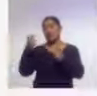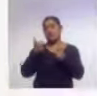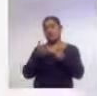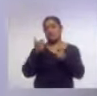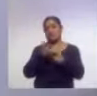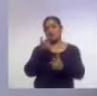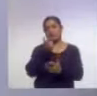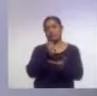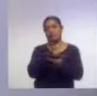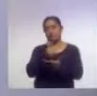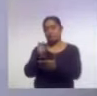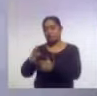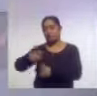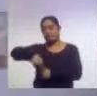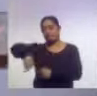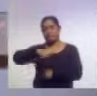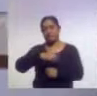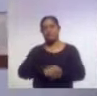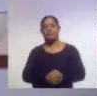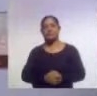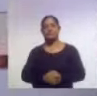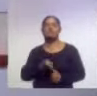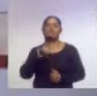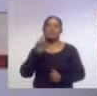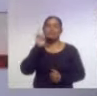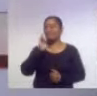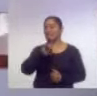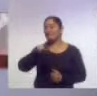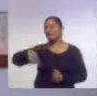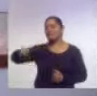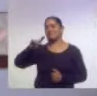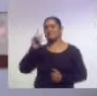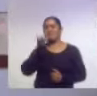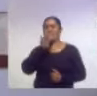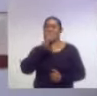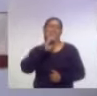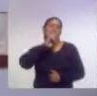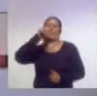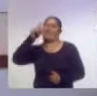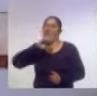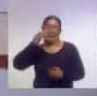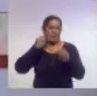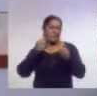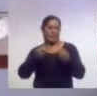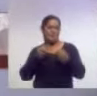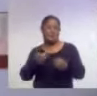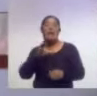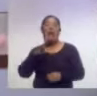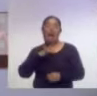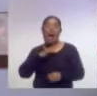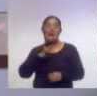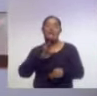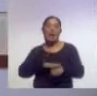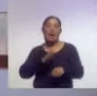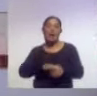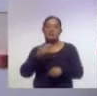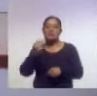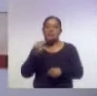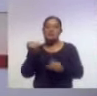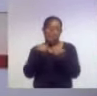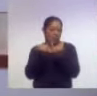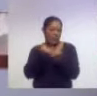Pero pues es evidente que han habido muchas, muchas mejoras. Por supuesto que hay todavía muchísimas más necesidades